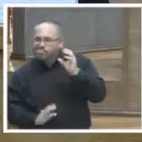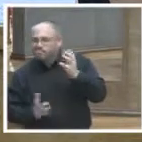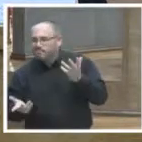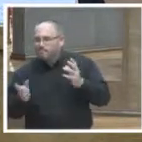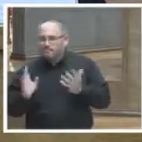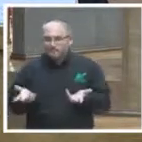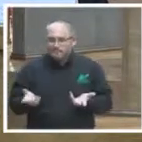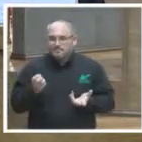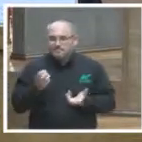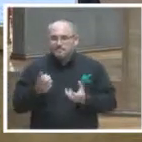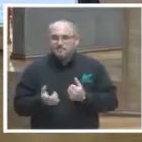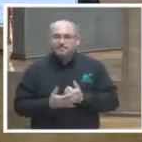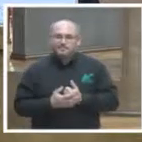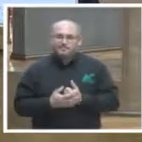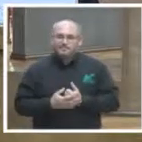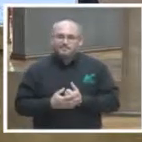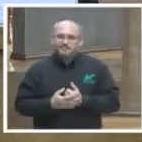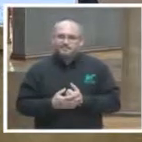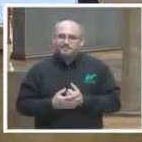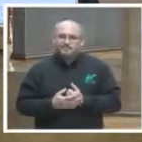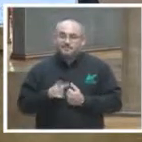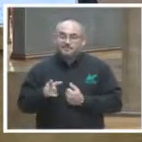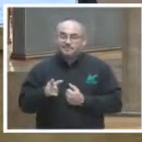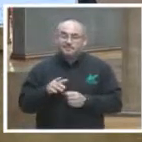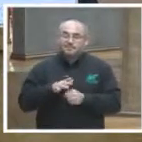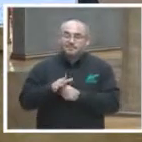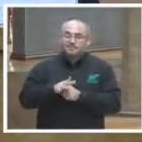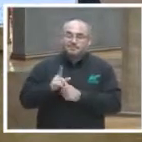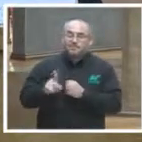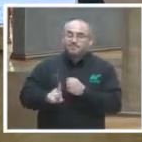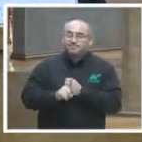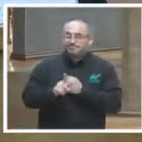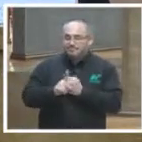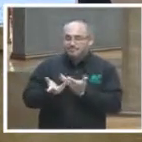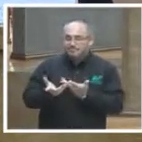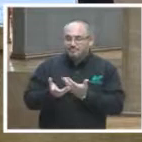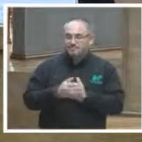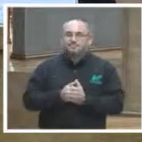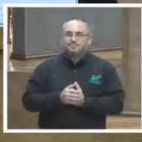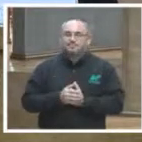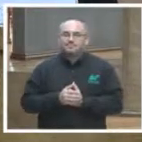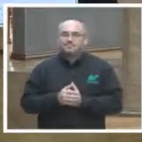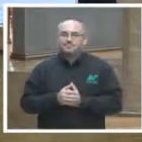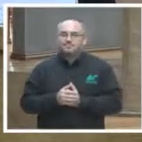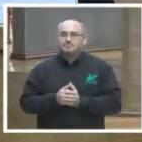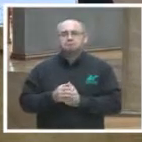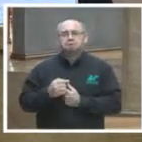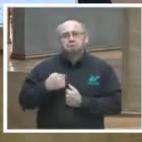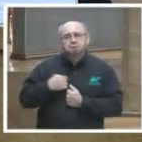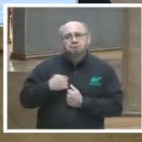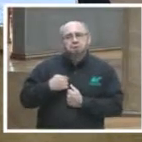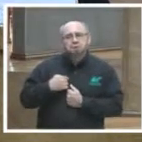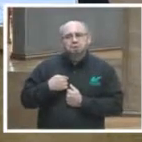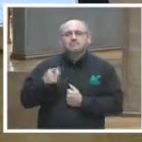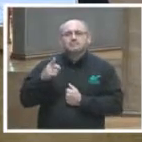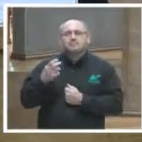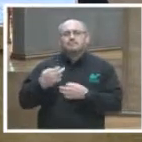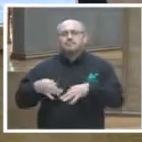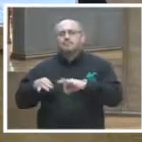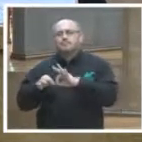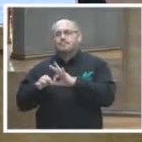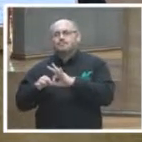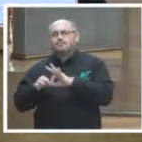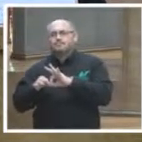bueno ahí el resultado va a ser el inverso al esperar entonces si es muy importante